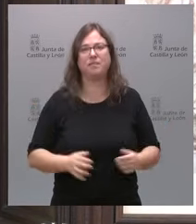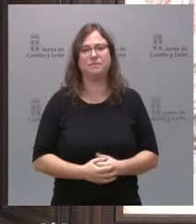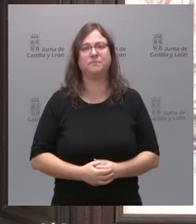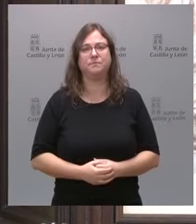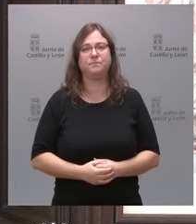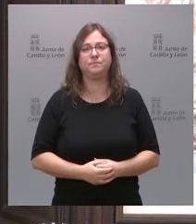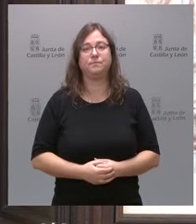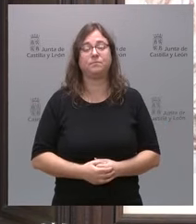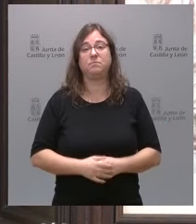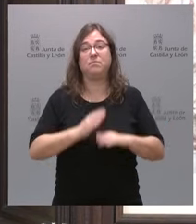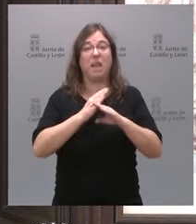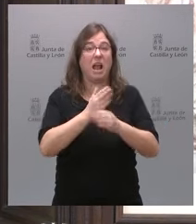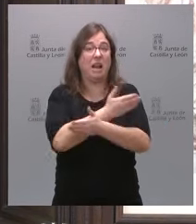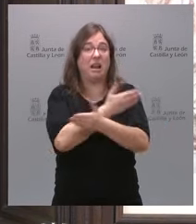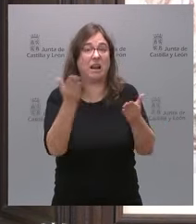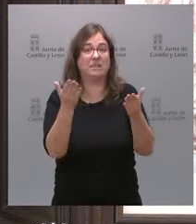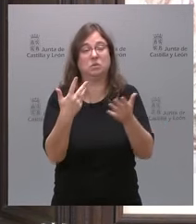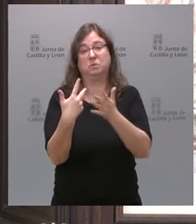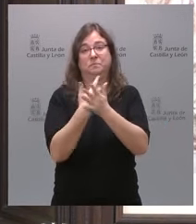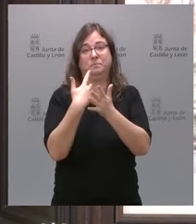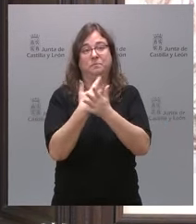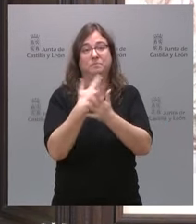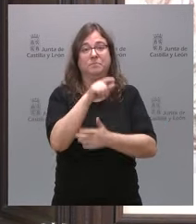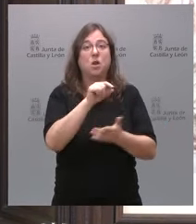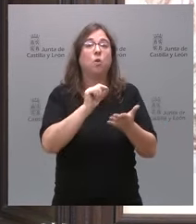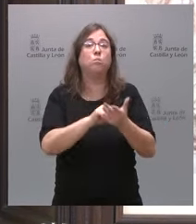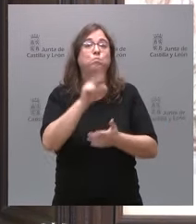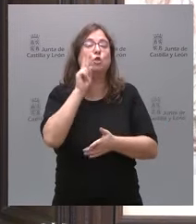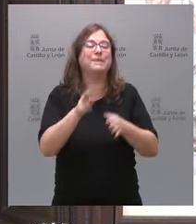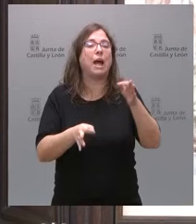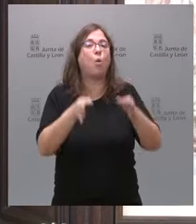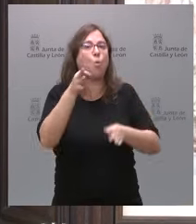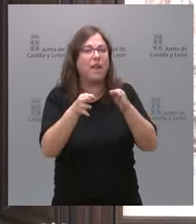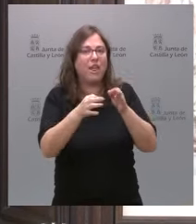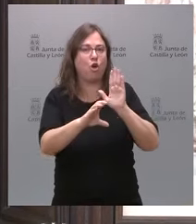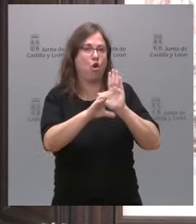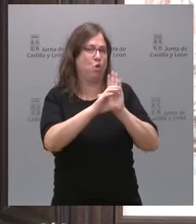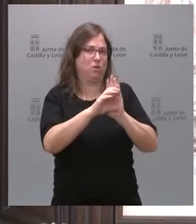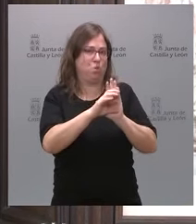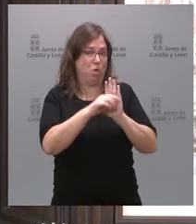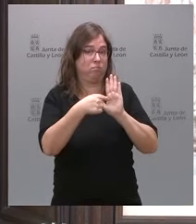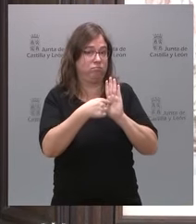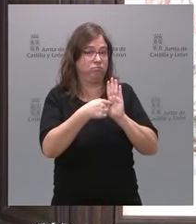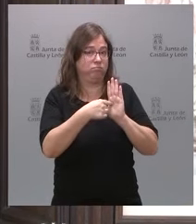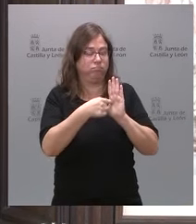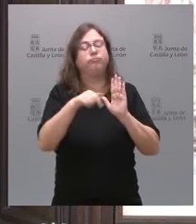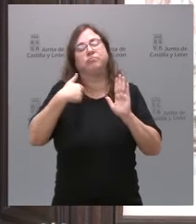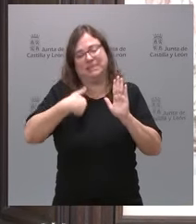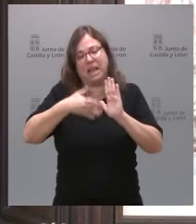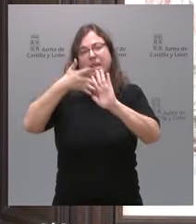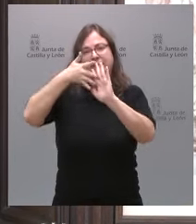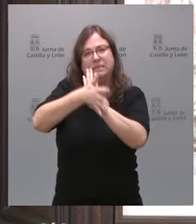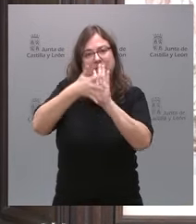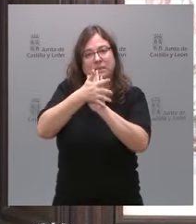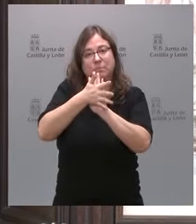Y el resto de argumentación, desde el punto de vista jurídico-constitucional, lógicamente, se explicará en lo que